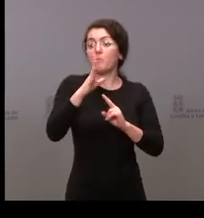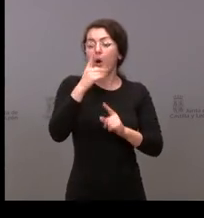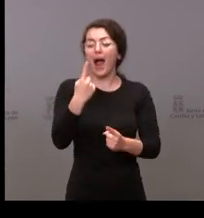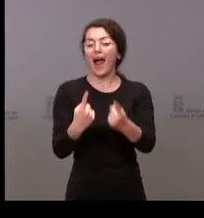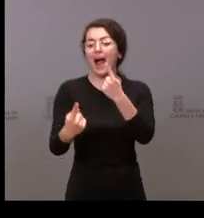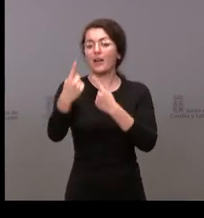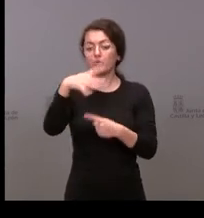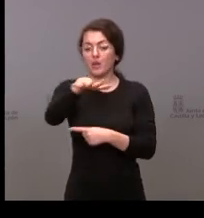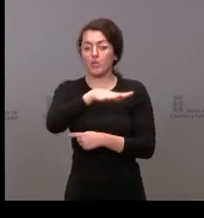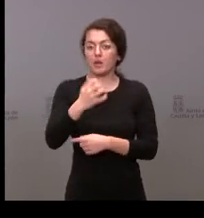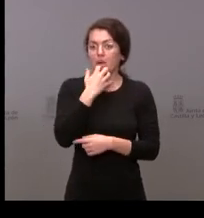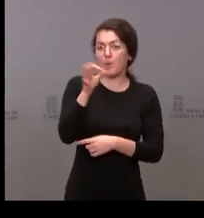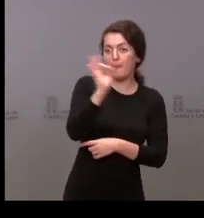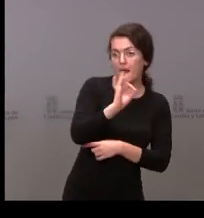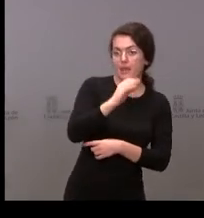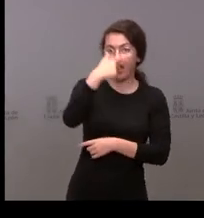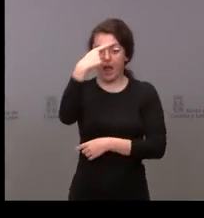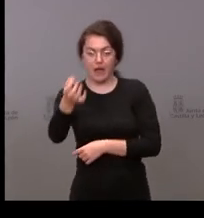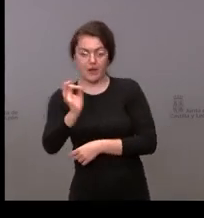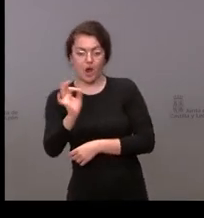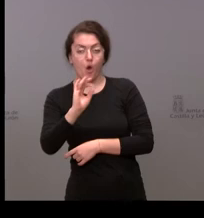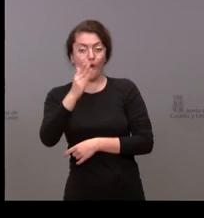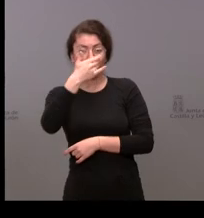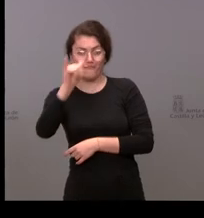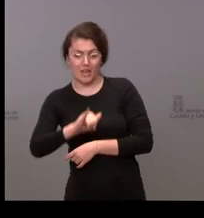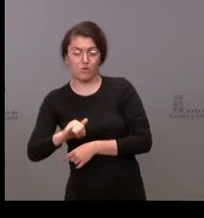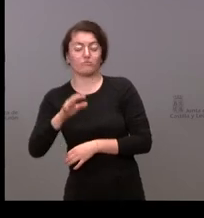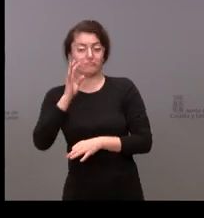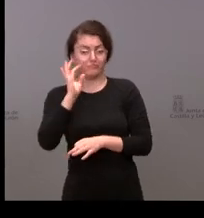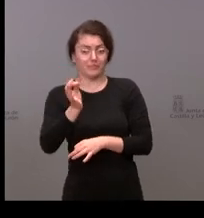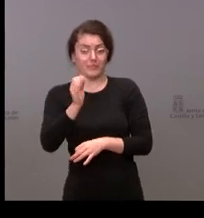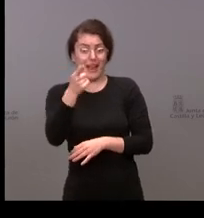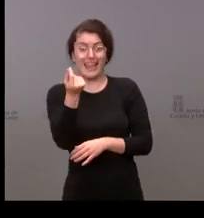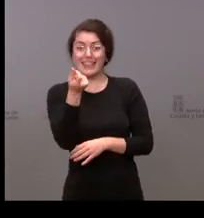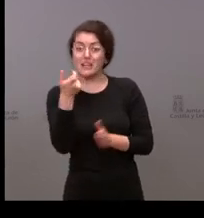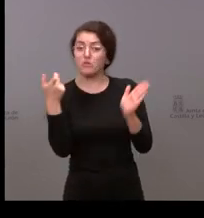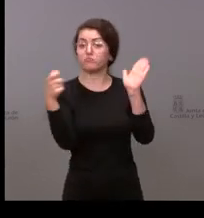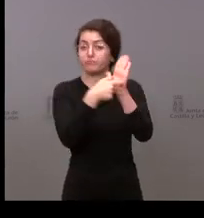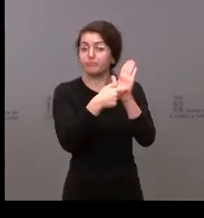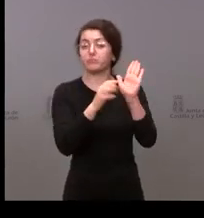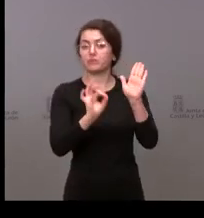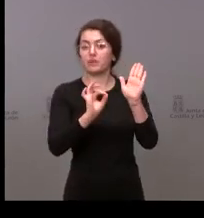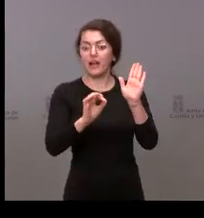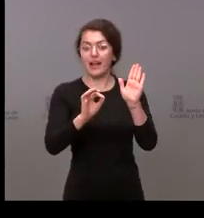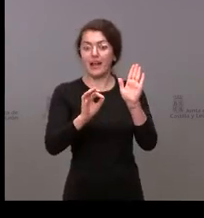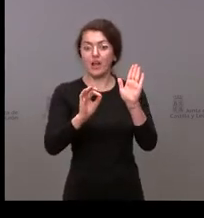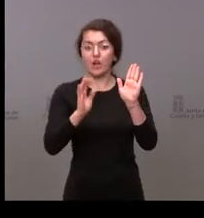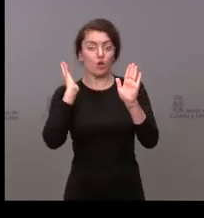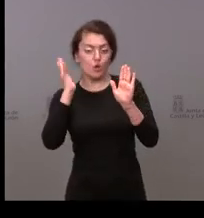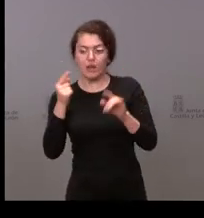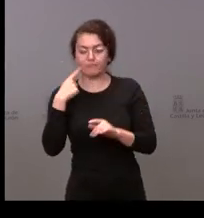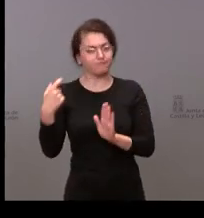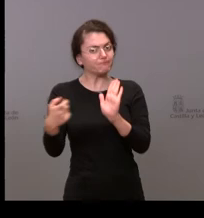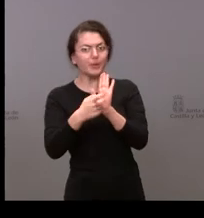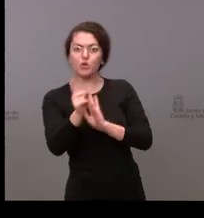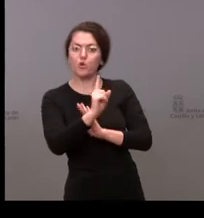sitios como Palencia Ávila o el Bierzo donde sí que aparece ese dinero para hacer la luz lineal en el caso de Soria no el PP dijo